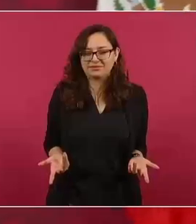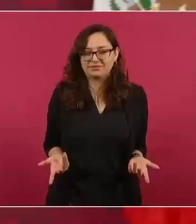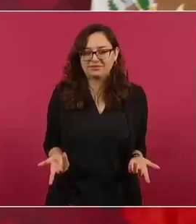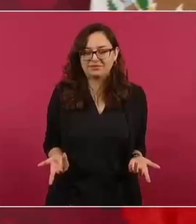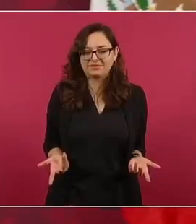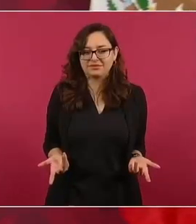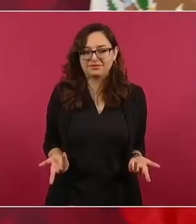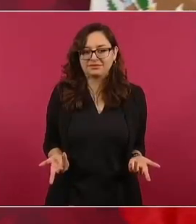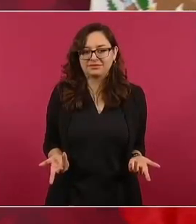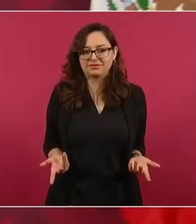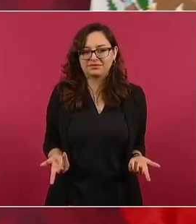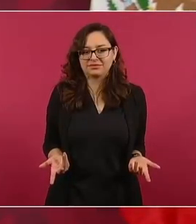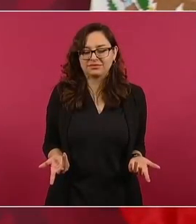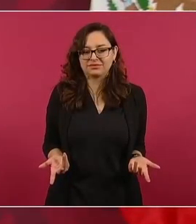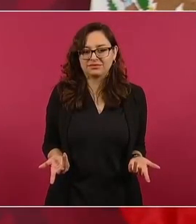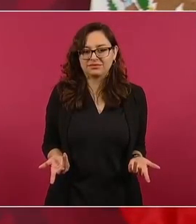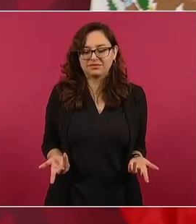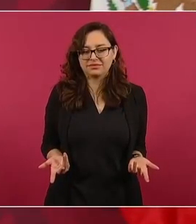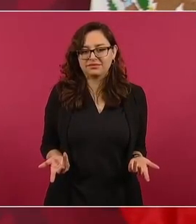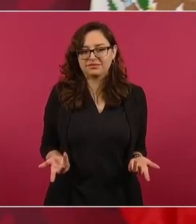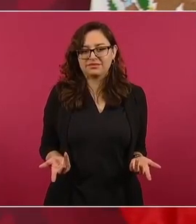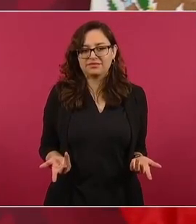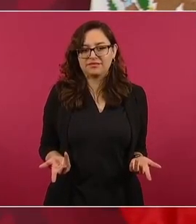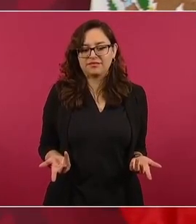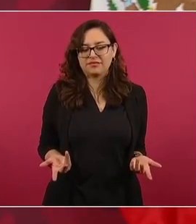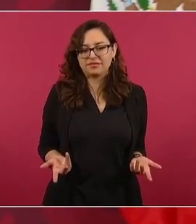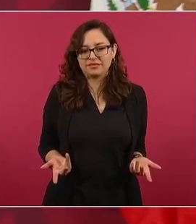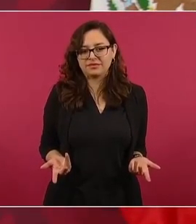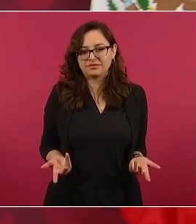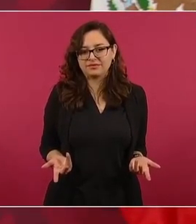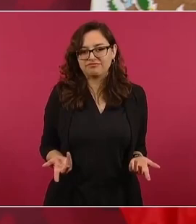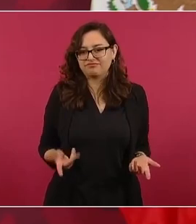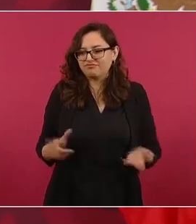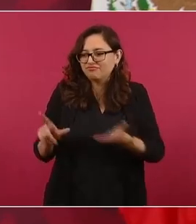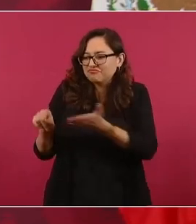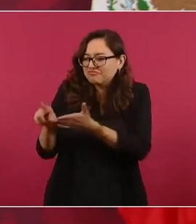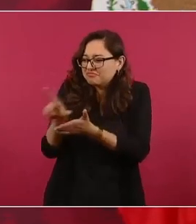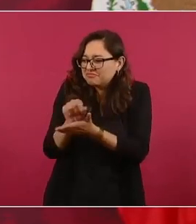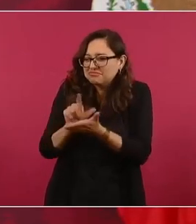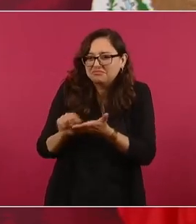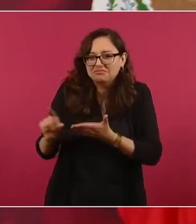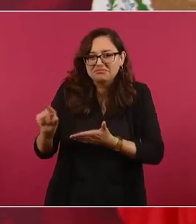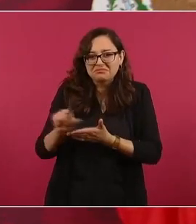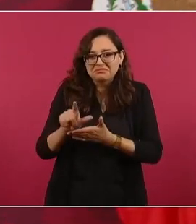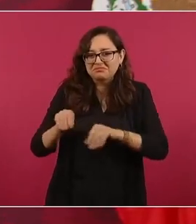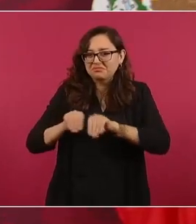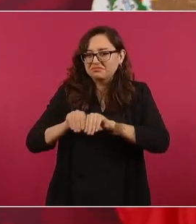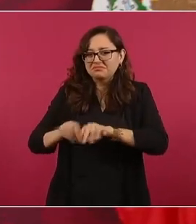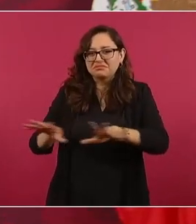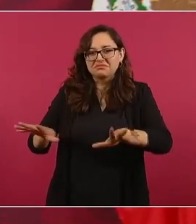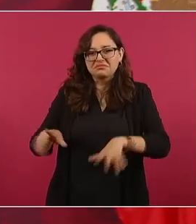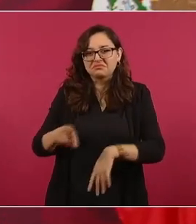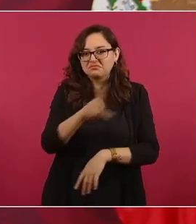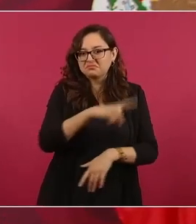un Twitter, un mensaje?